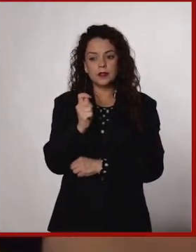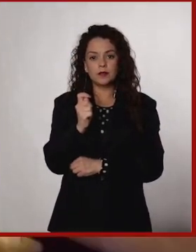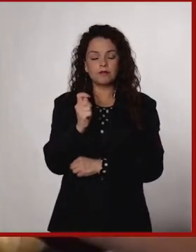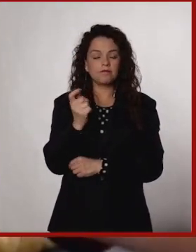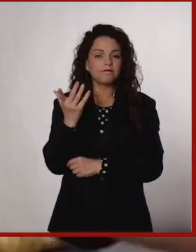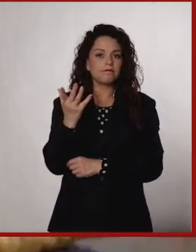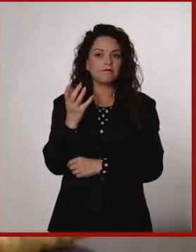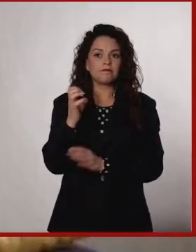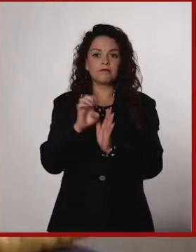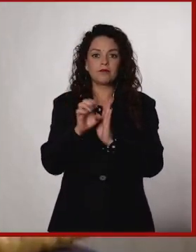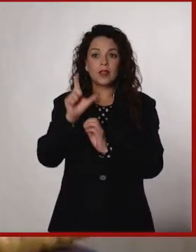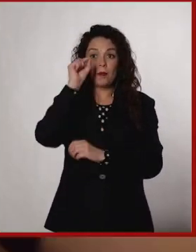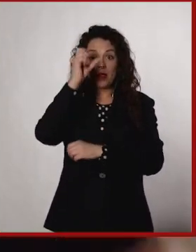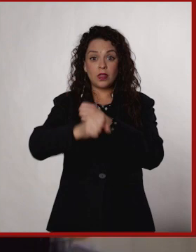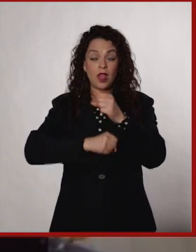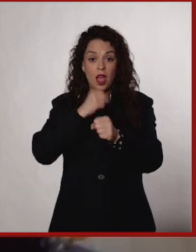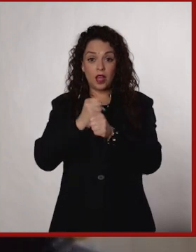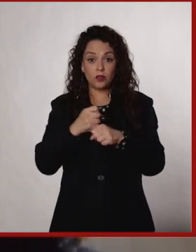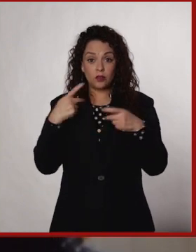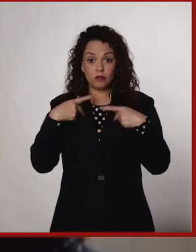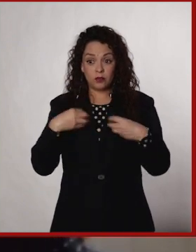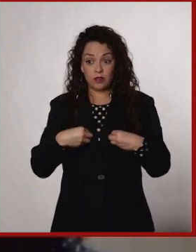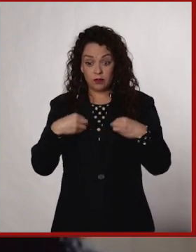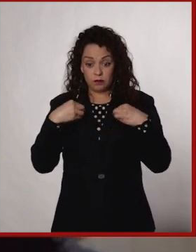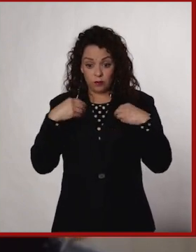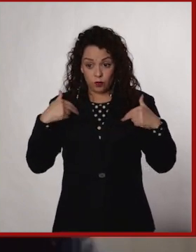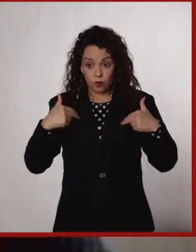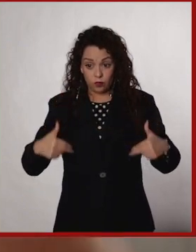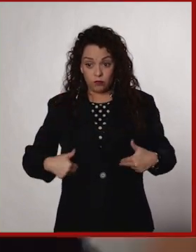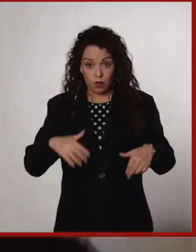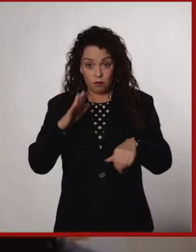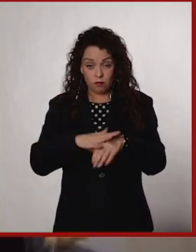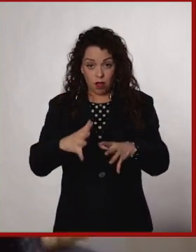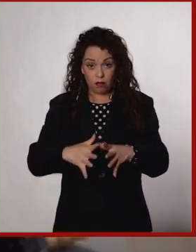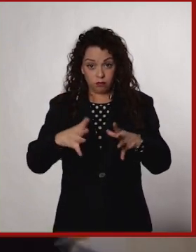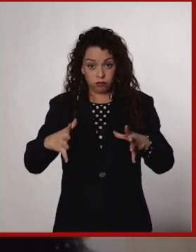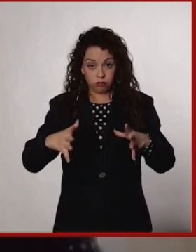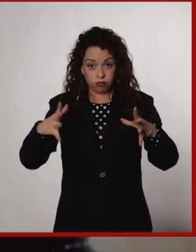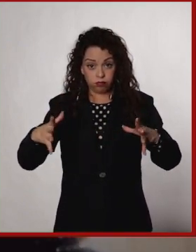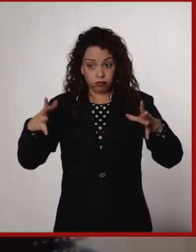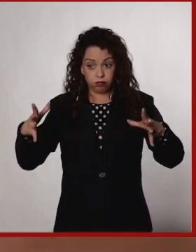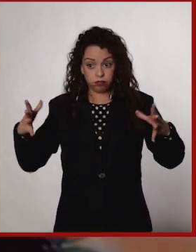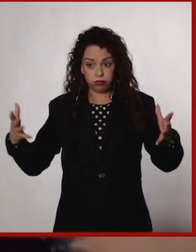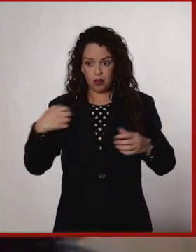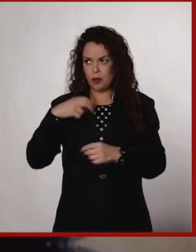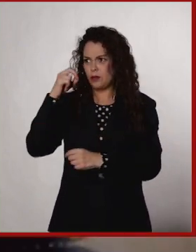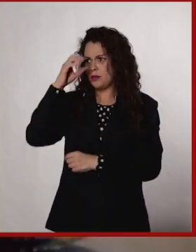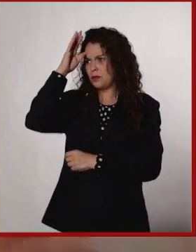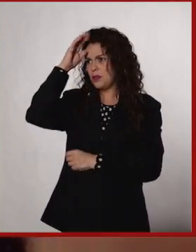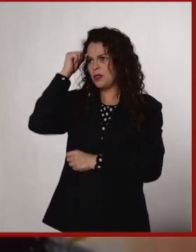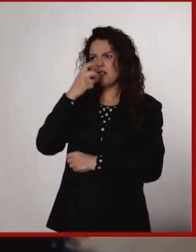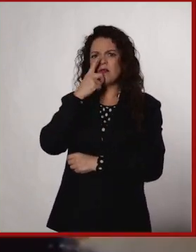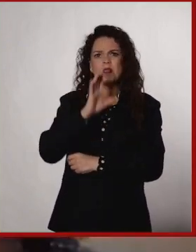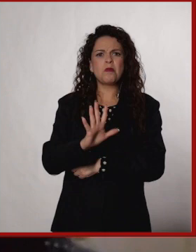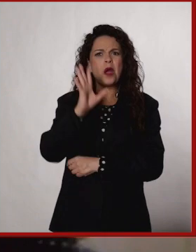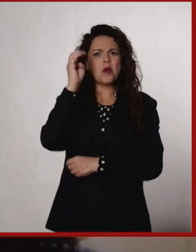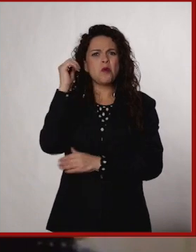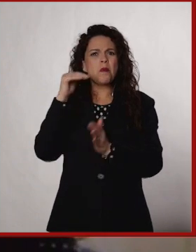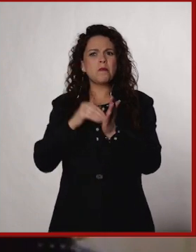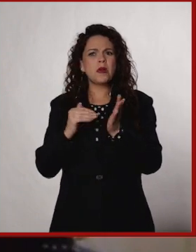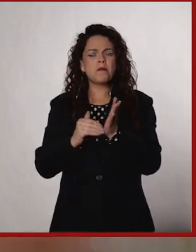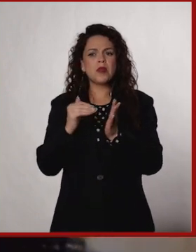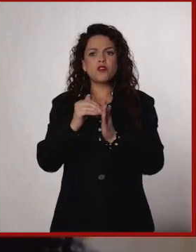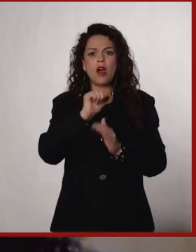para dentro de 20 años son, o sea, la humanidad va a crecer, no me acuerdo, van a ser 9